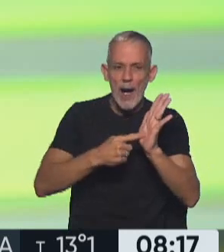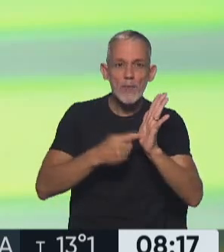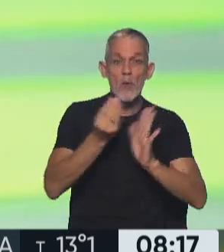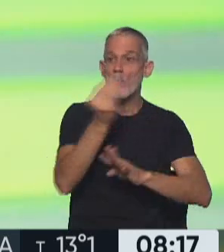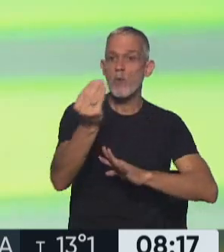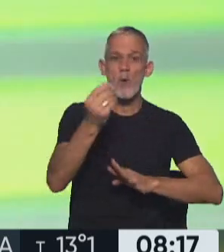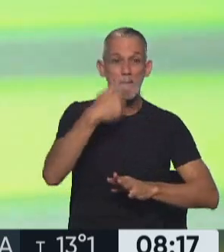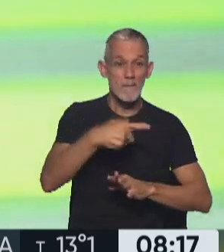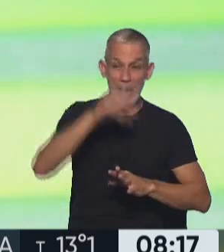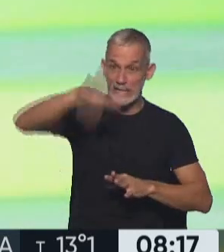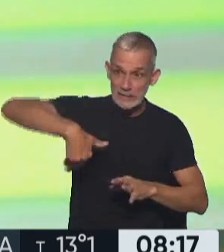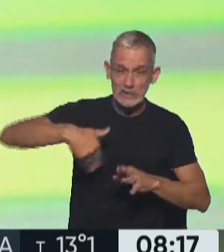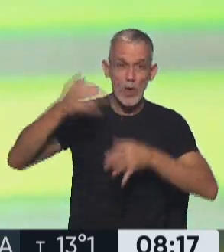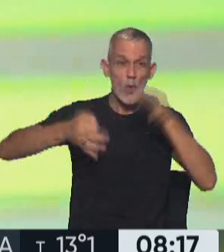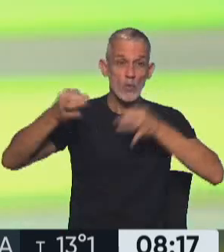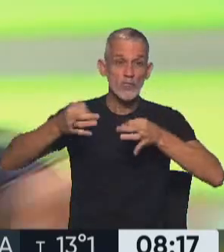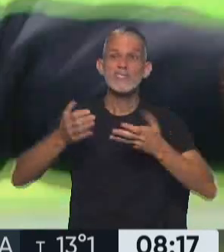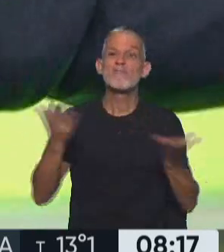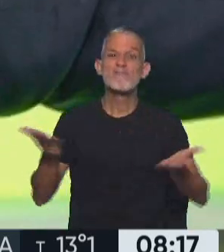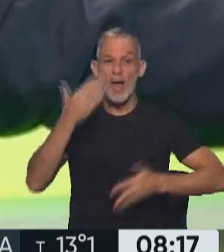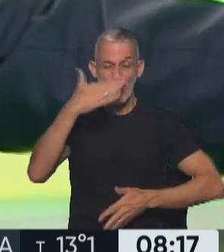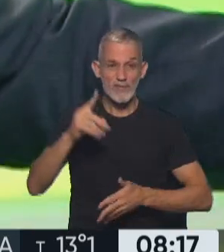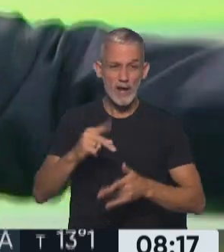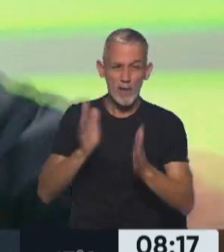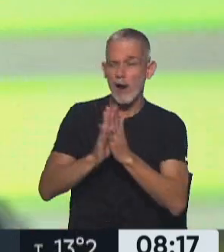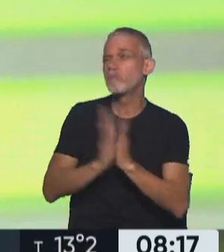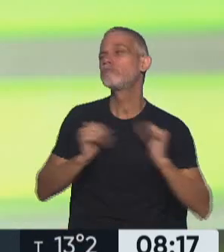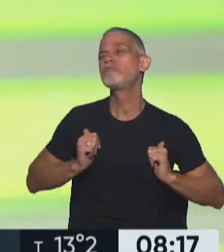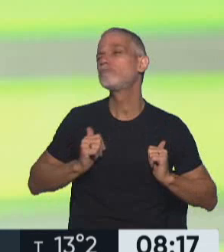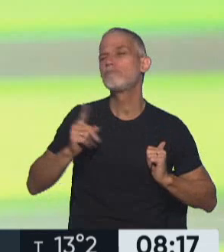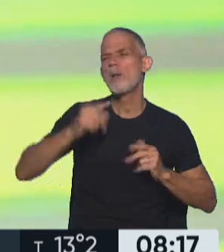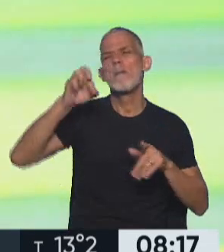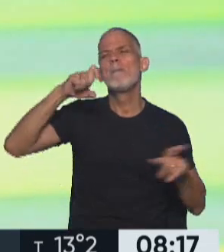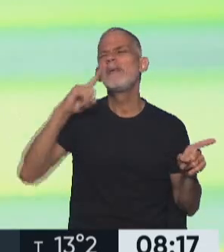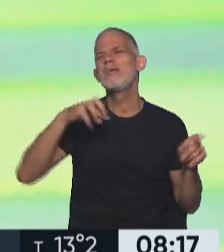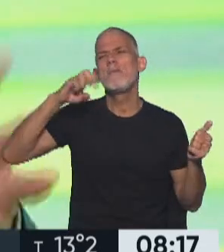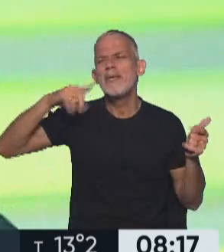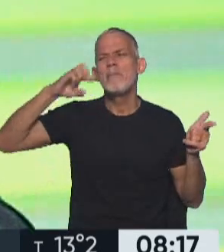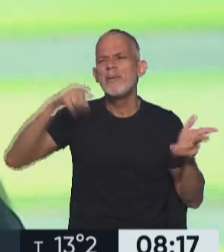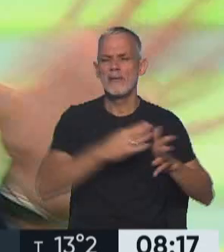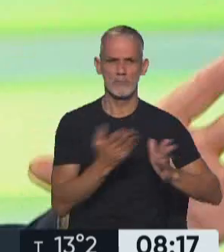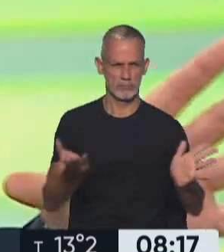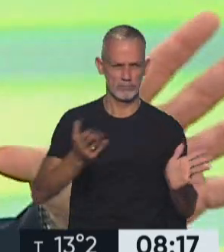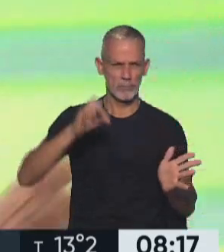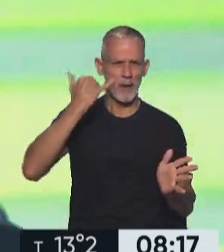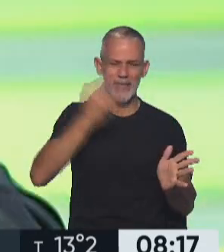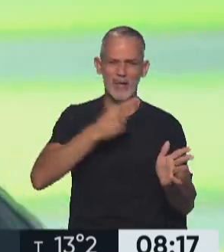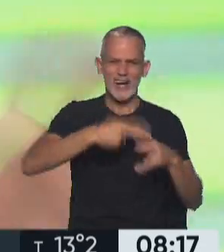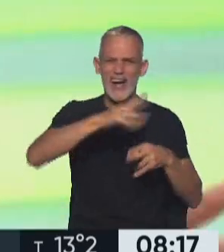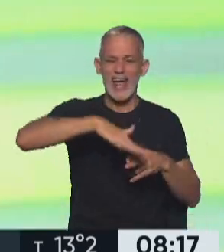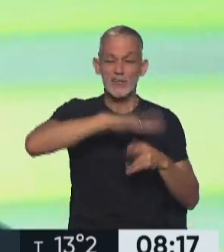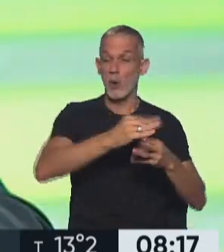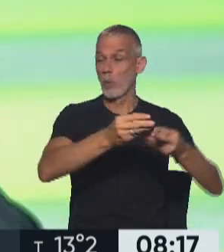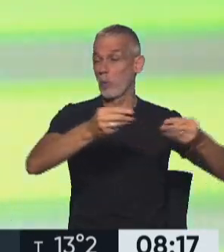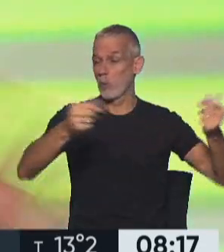funcionario de ellos fue llamado por la justicia, salió corriendo a reclamar la intervención de Comodoro Pi, donde todo se diluye entre